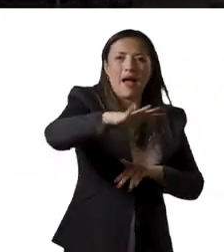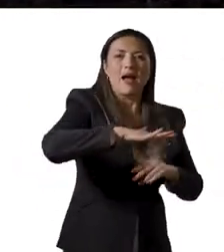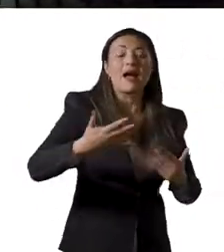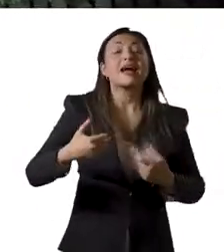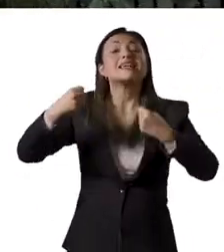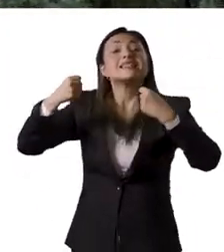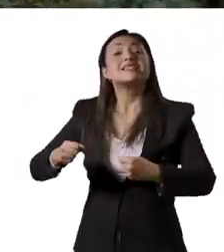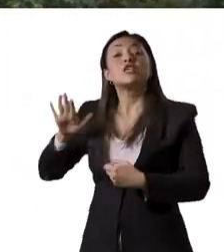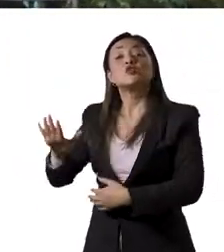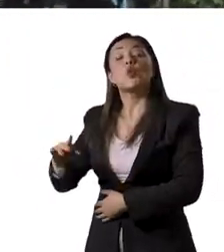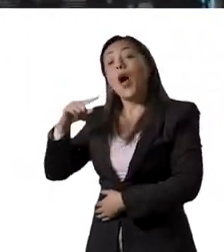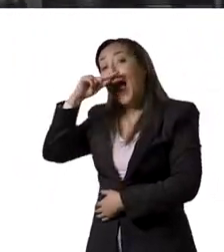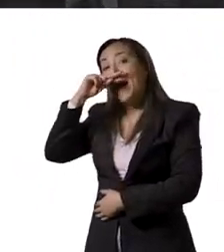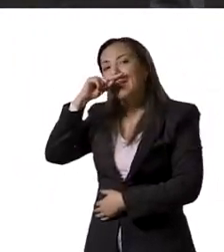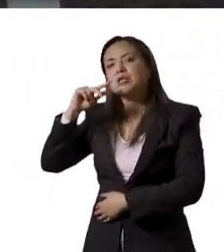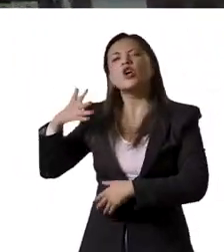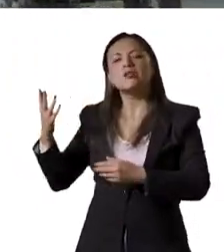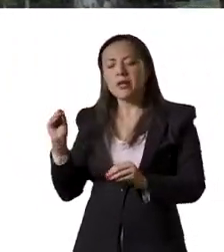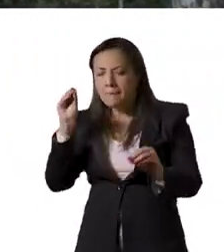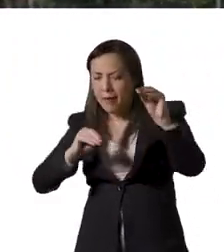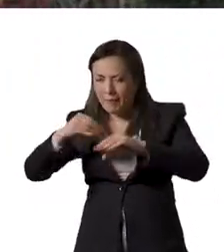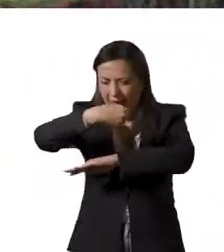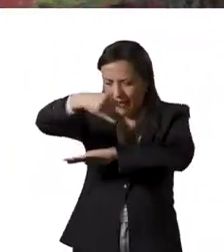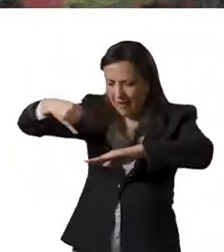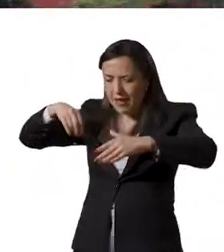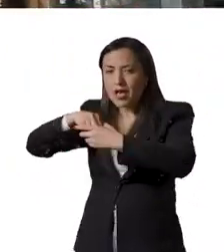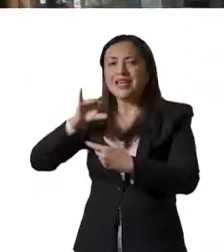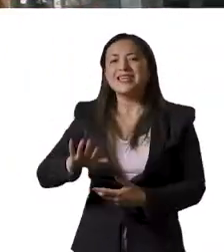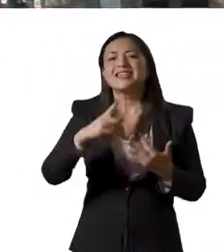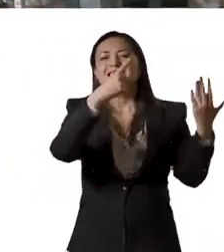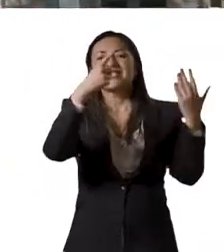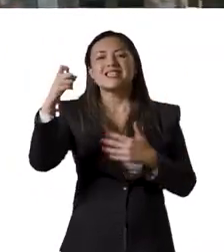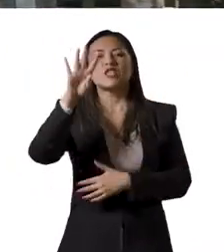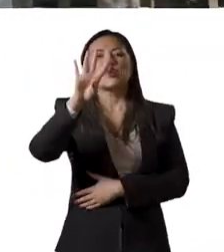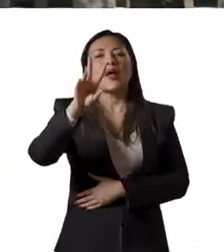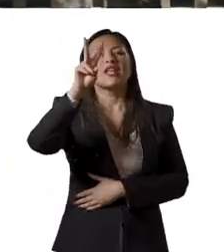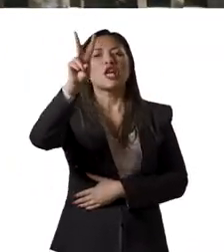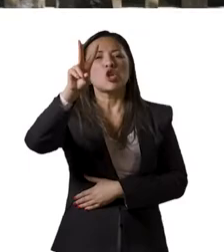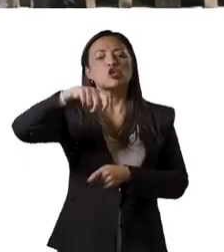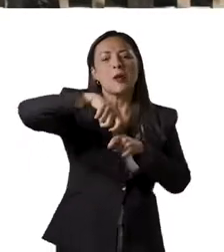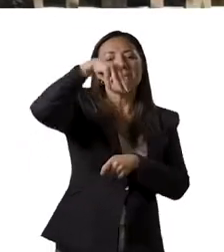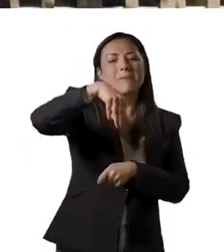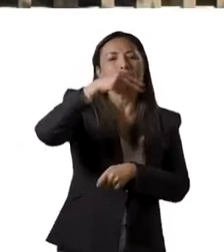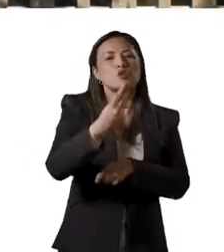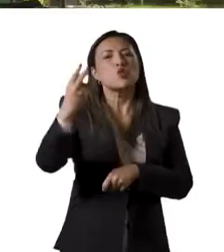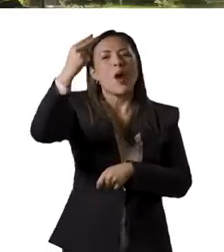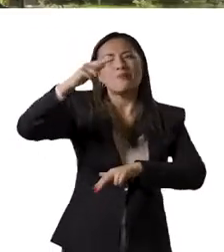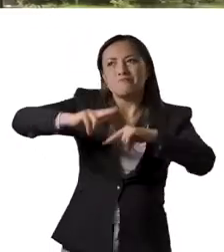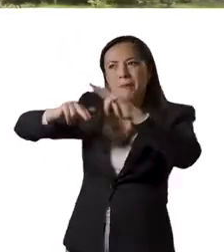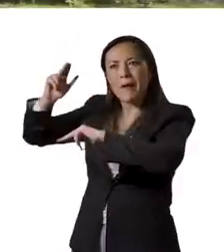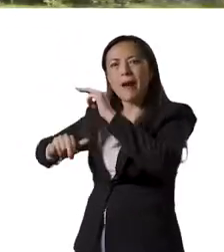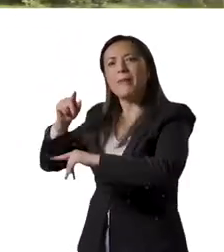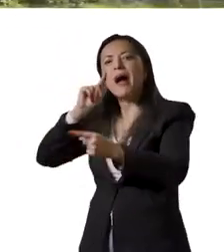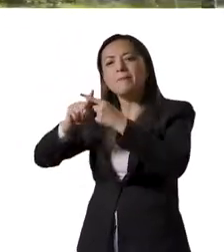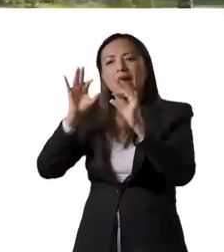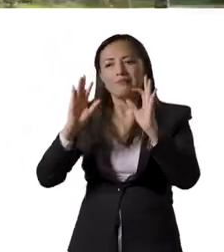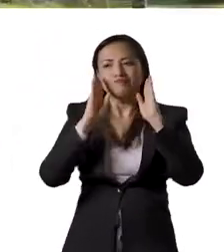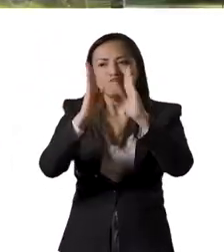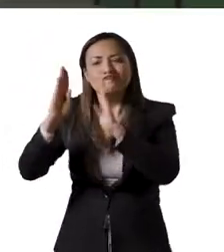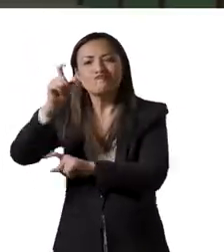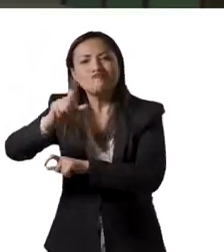proyección de la infraestructura física, la sede Amazonía adelantó los diseños de 642 metros cuadrados de las